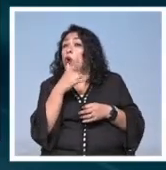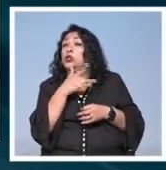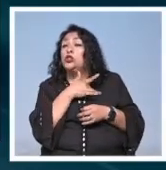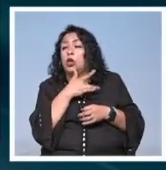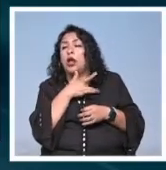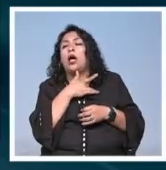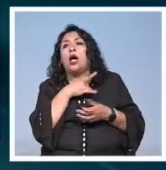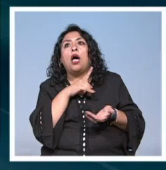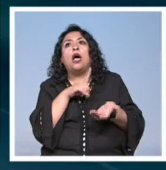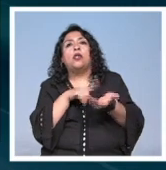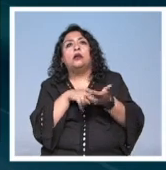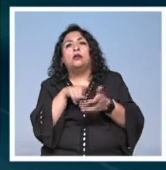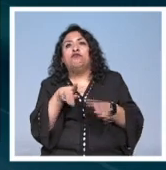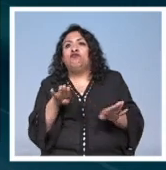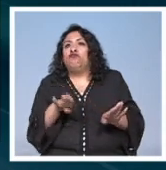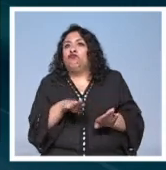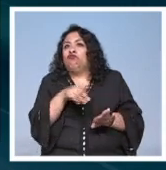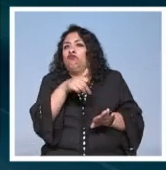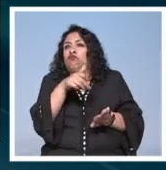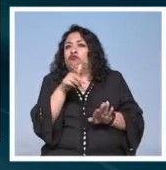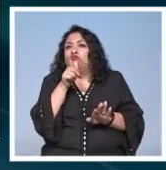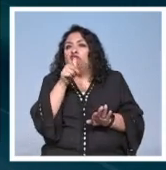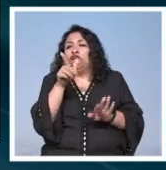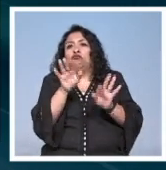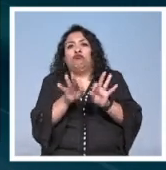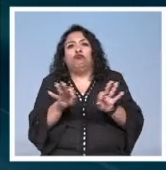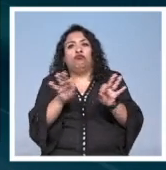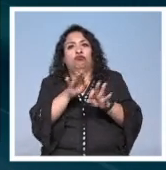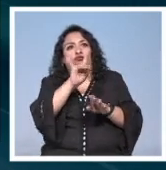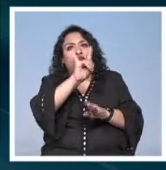encuentras la esencia de cada una de las pinturas.